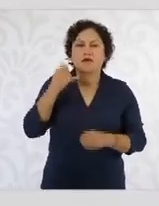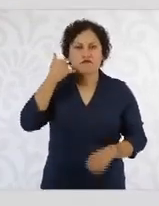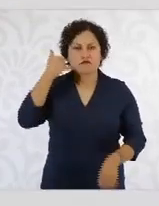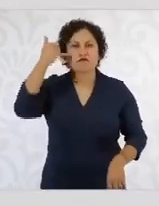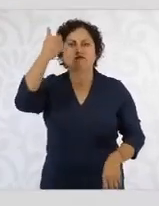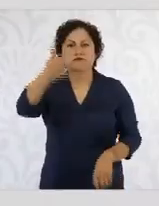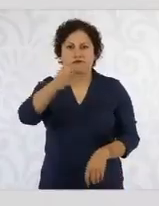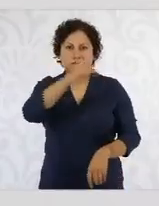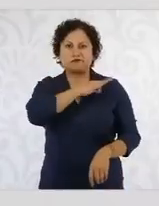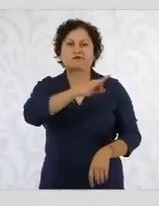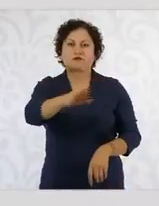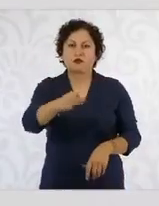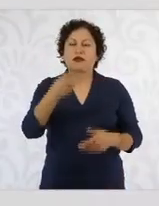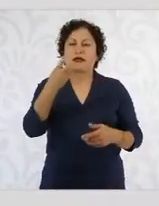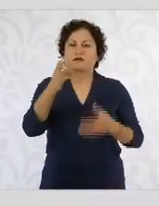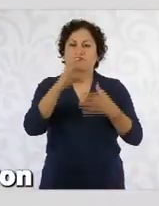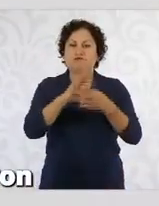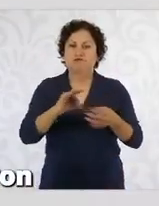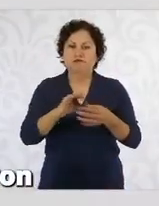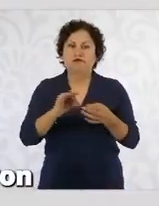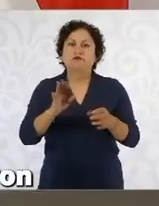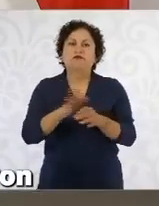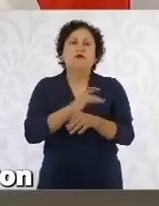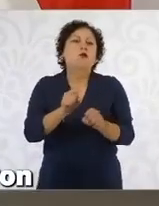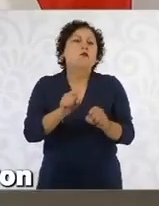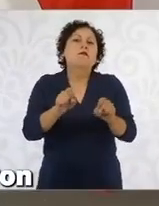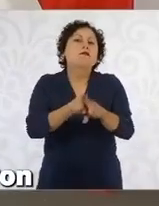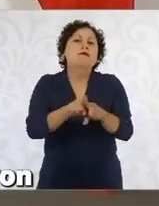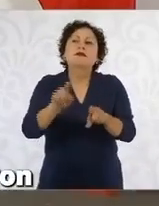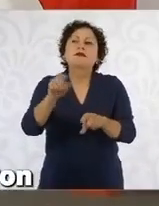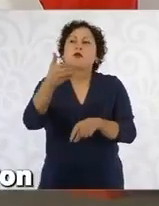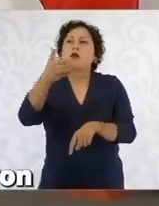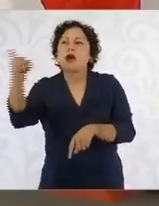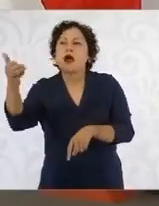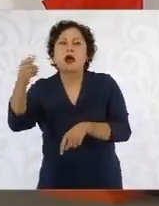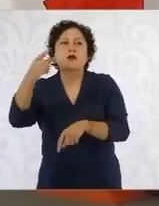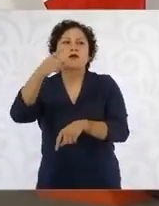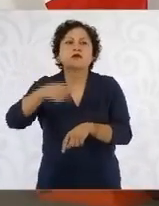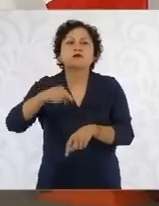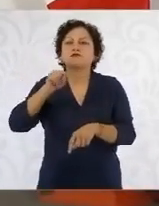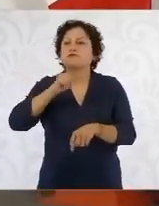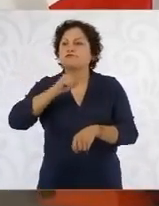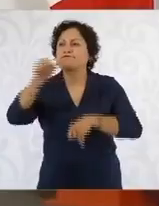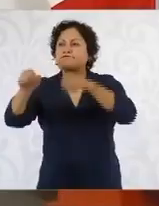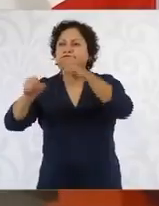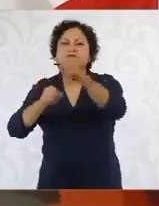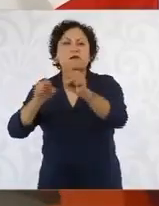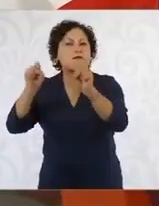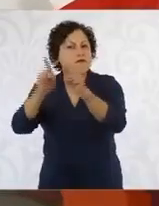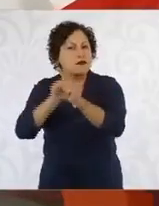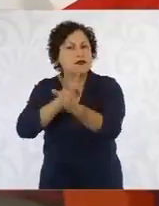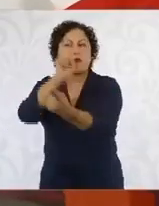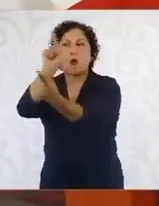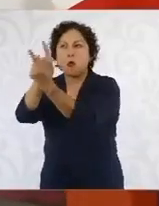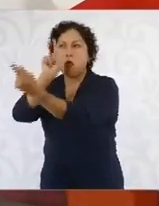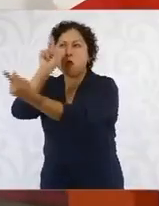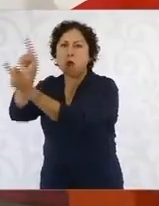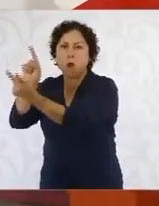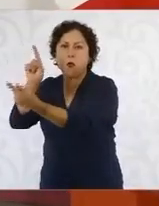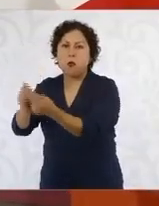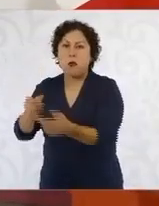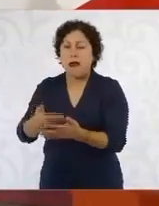y también ahí es uno a uno. Entonces, y hay censos que se hicieron incluso desde el OTIS. Entonces, todos